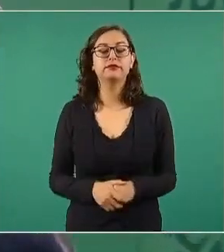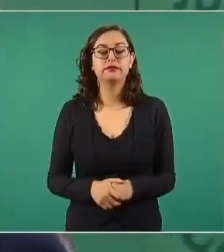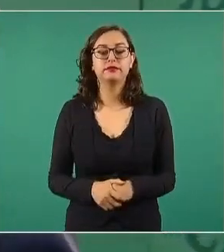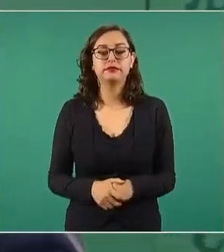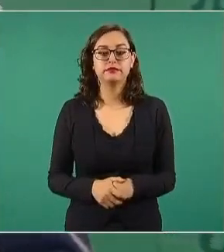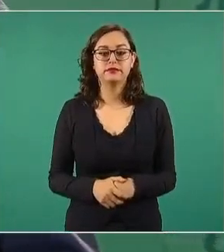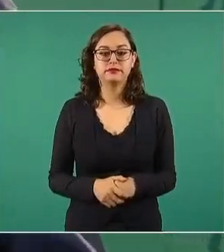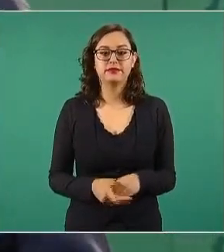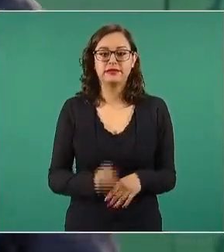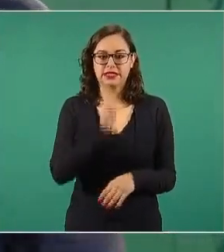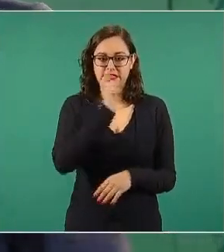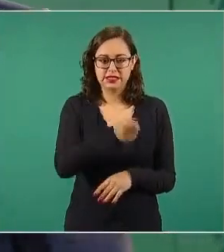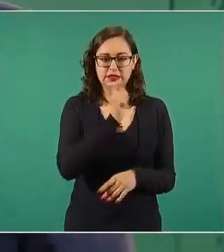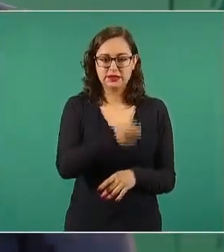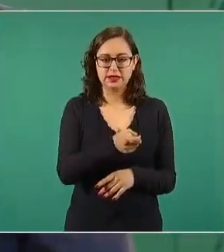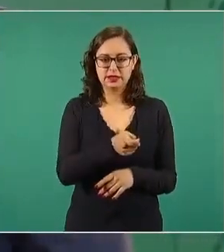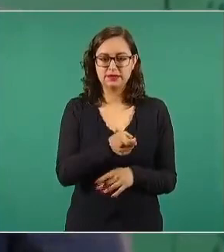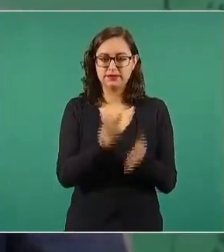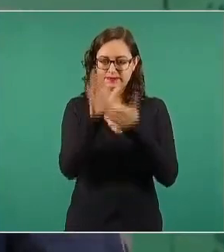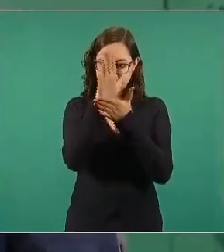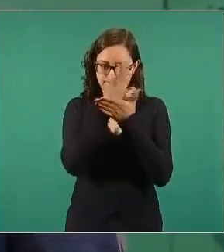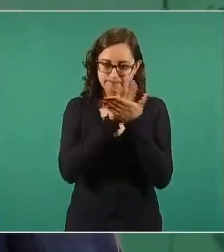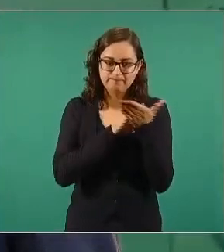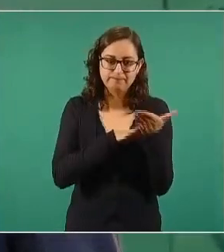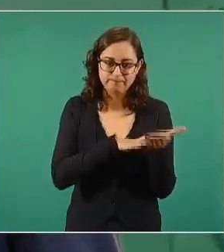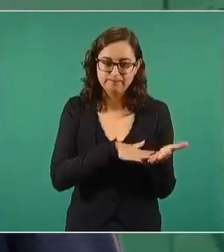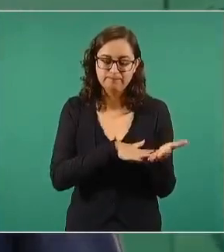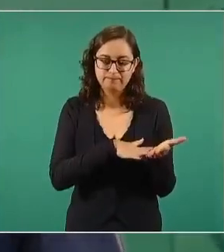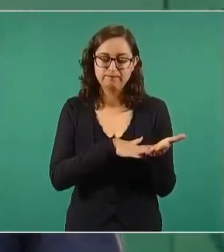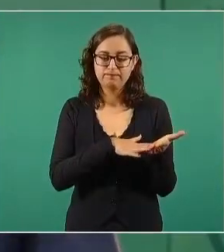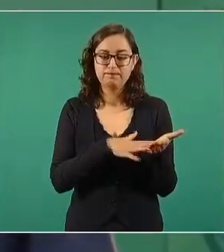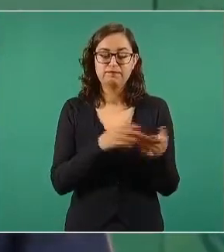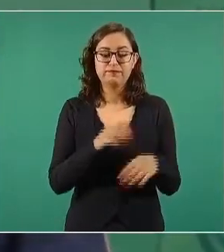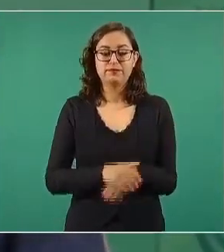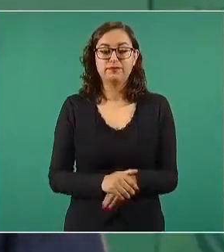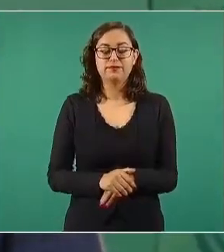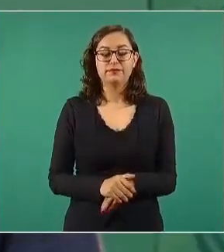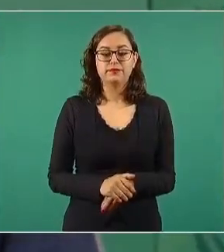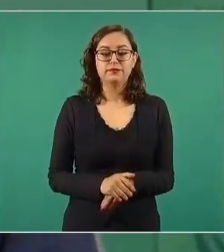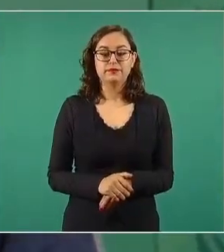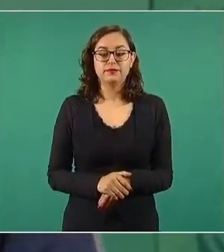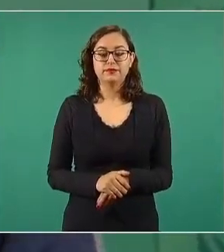porque ese es un acto de humildad. Decía un liberal,